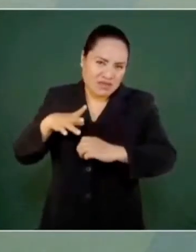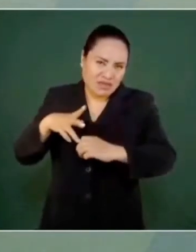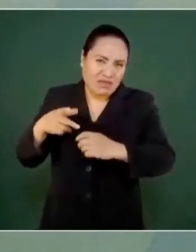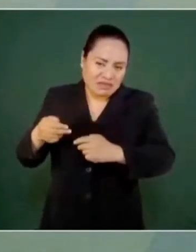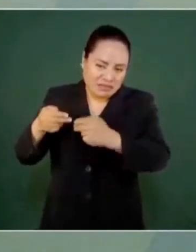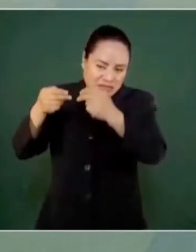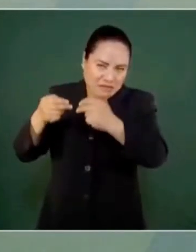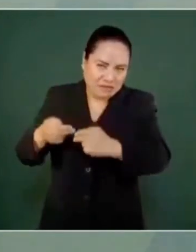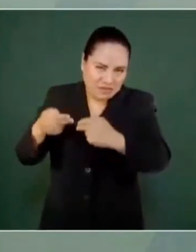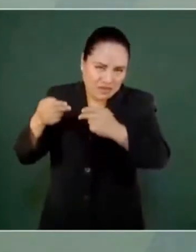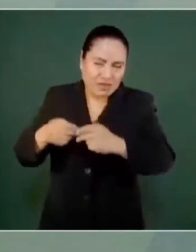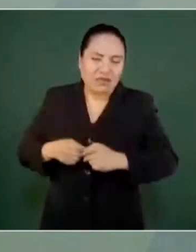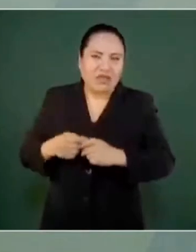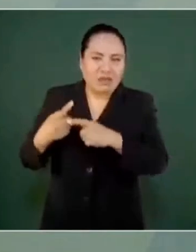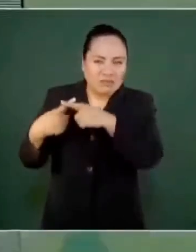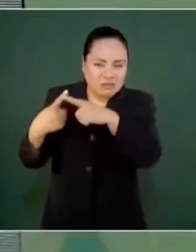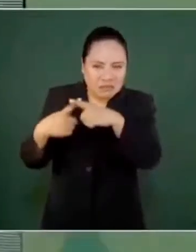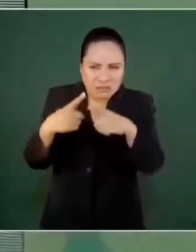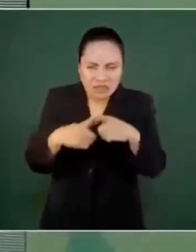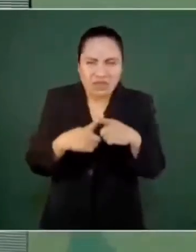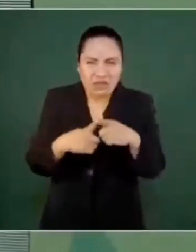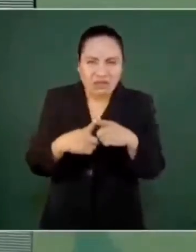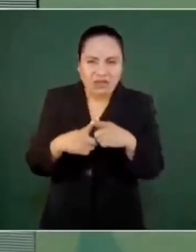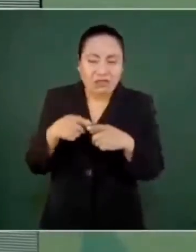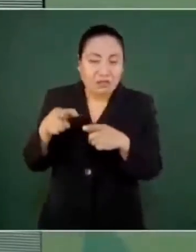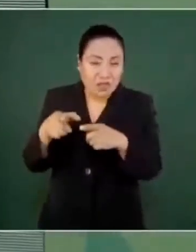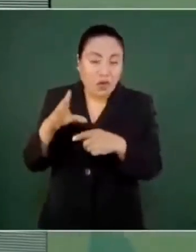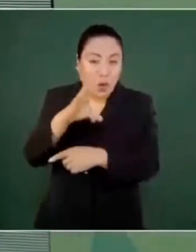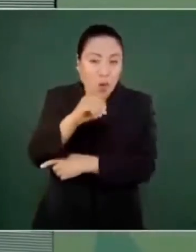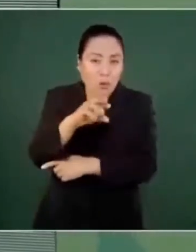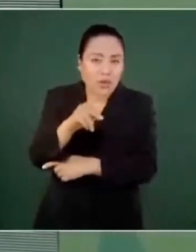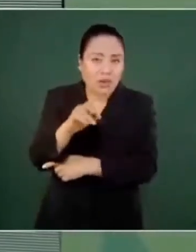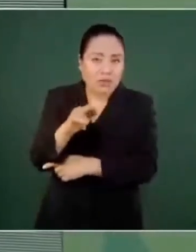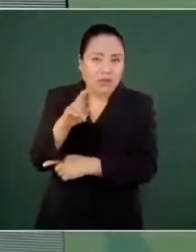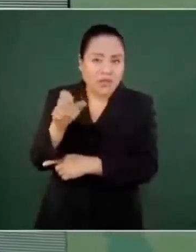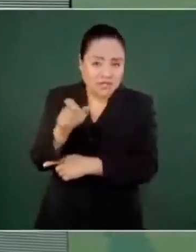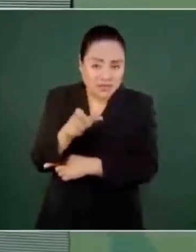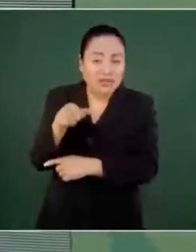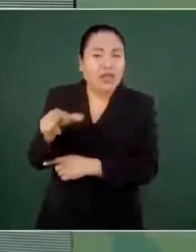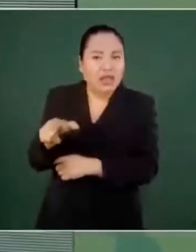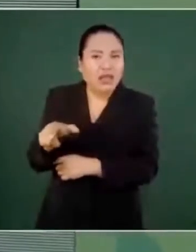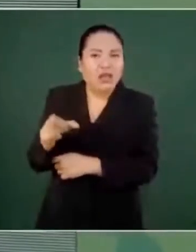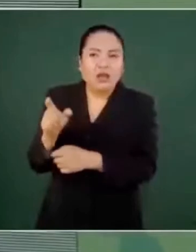que está vinculada a un partido político,